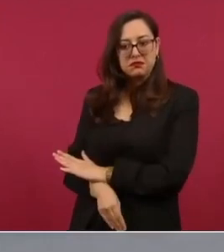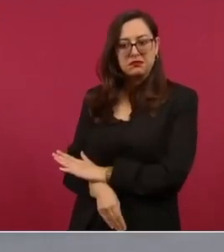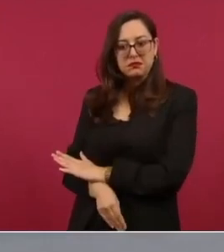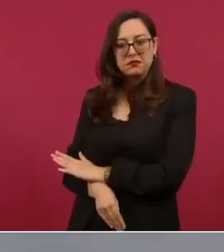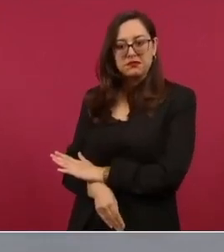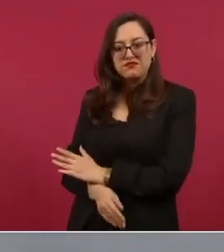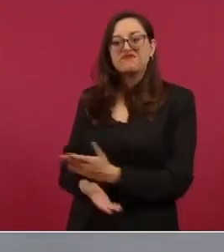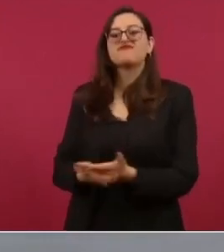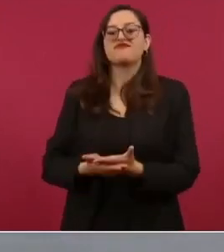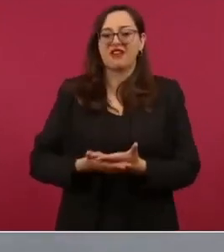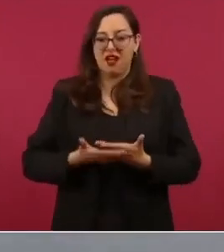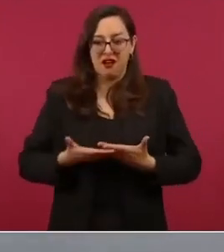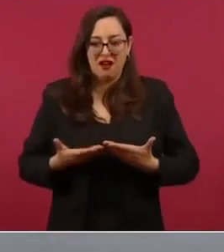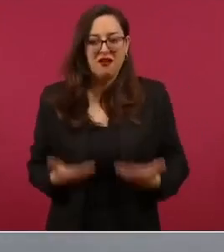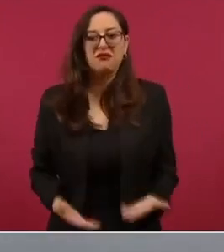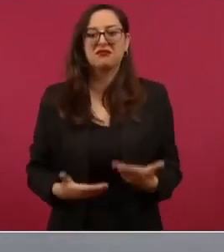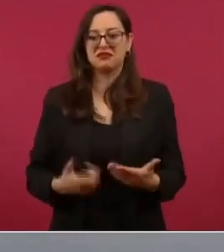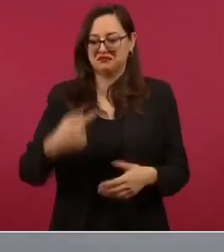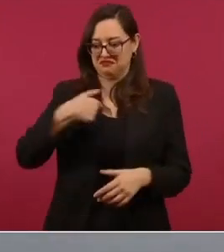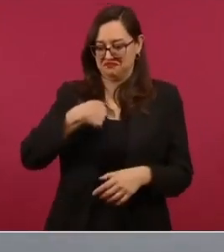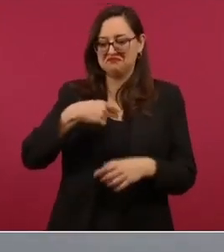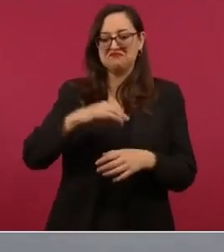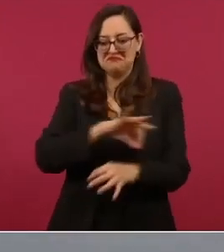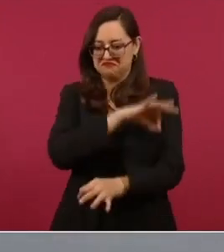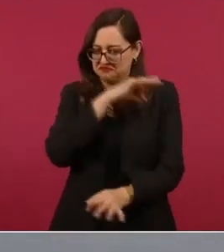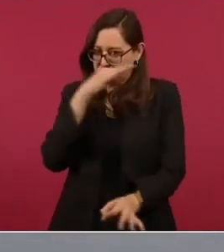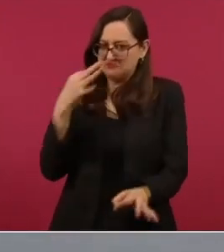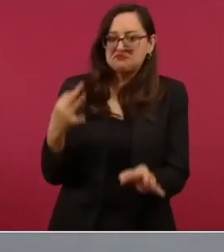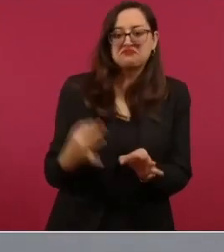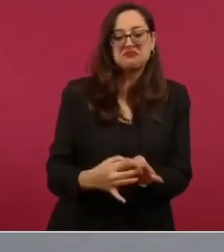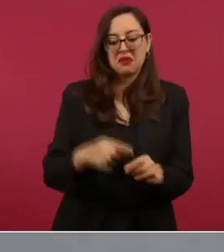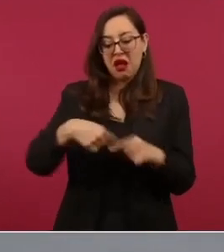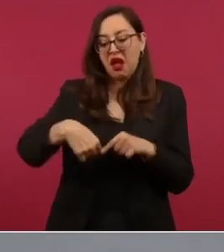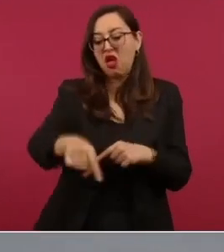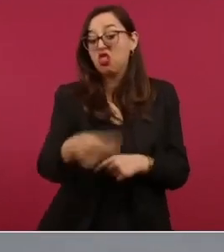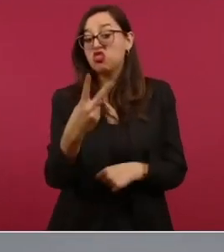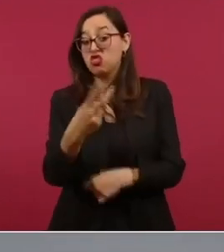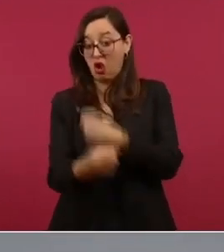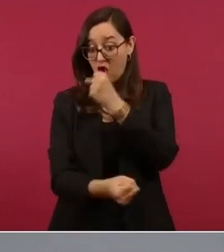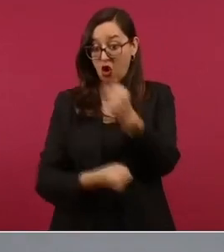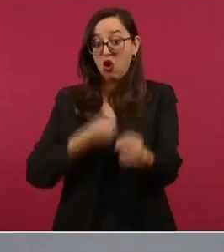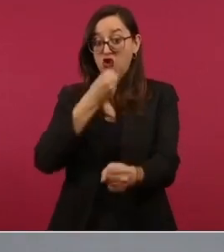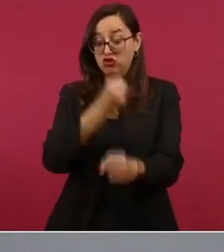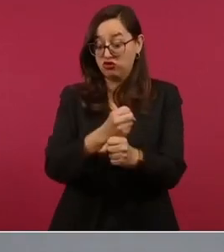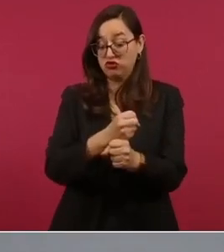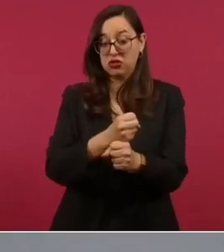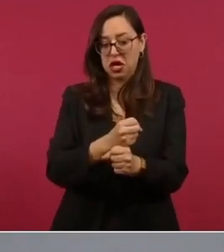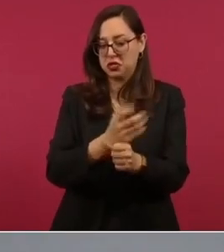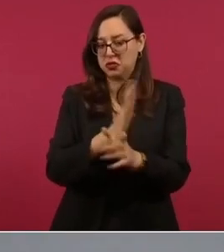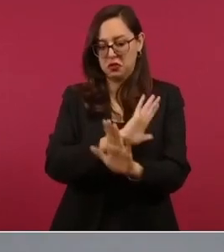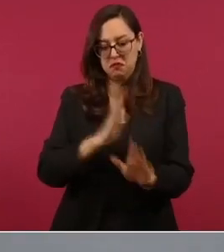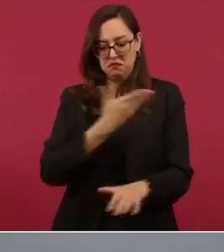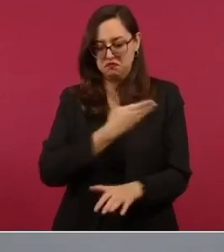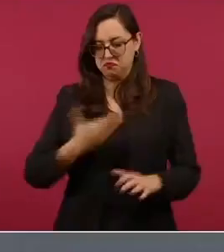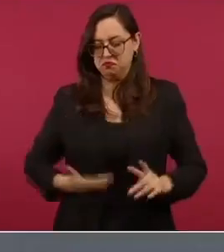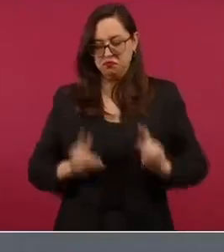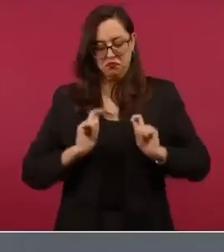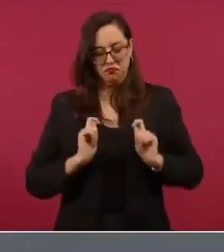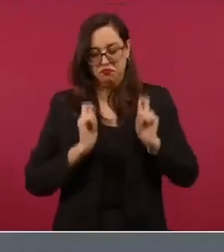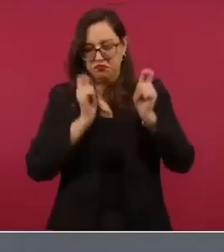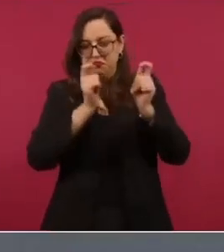vamos a dejar al término de este gobierno